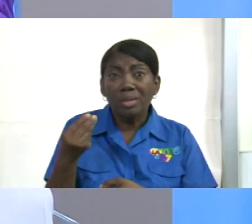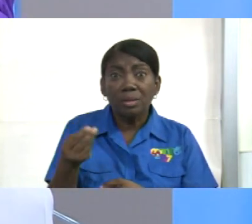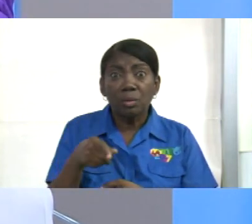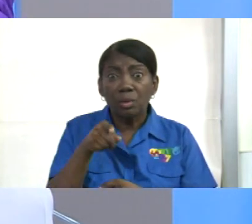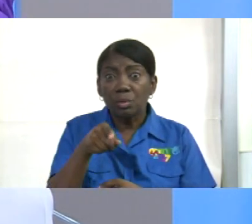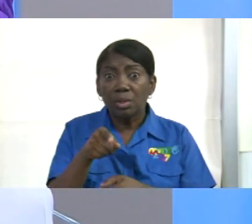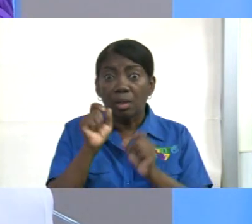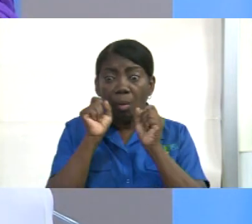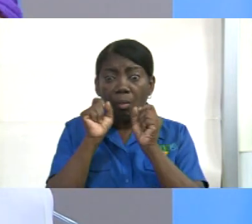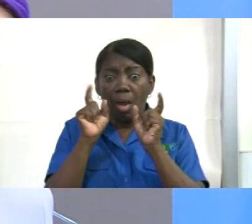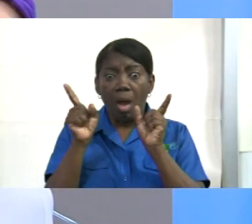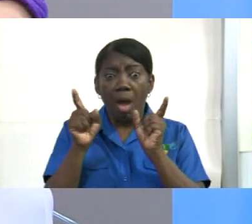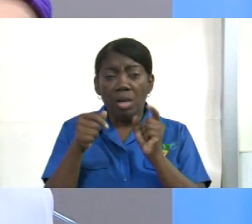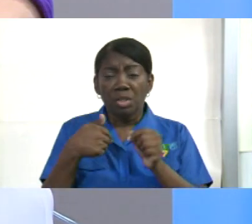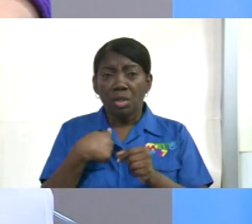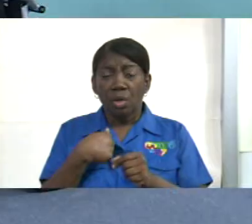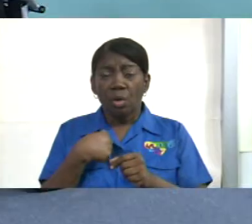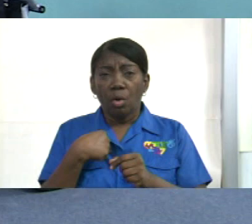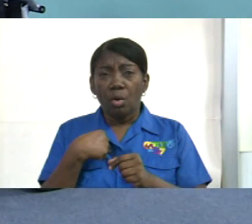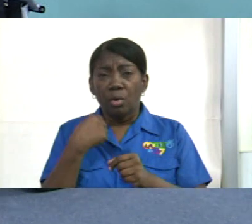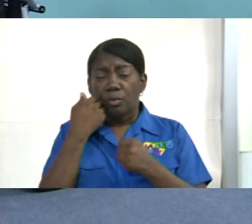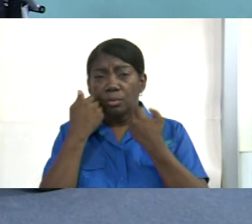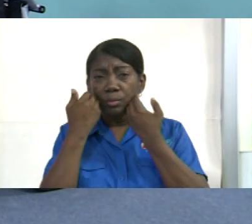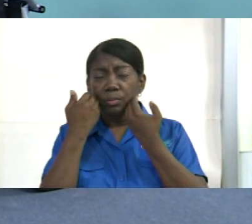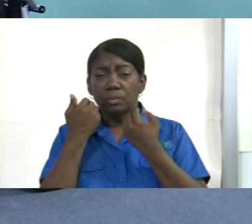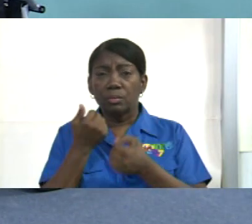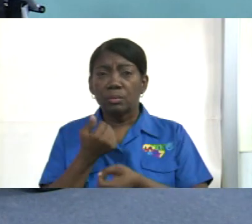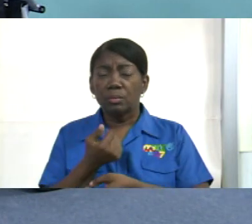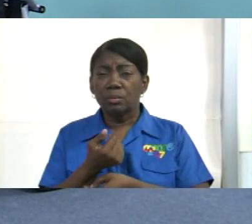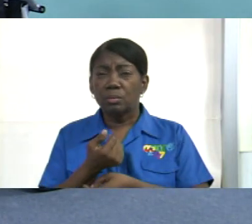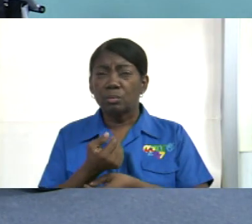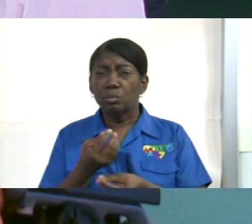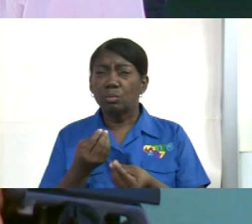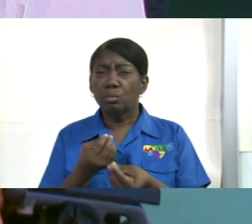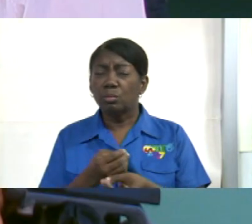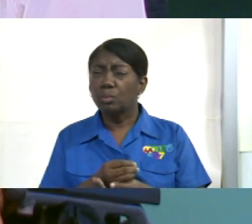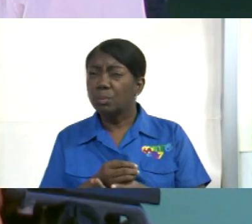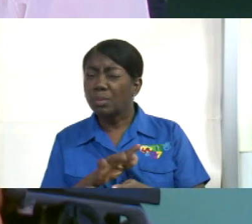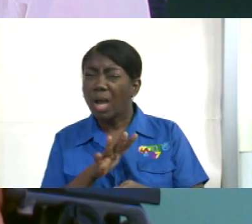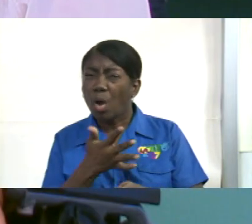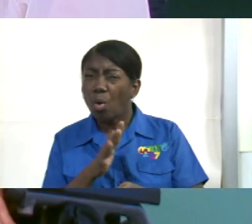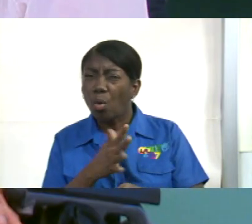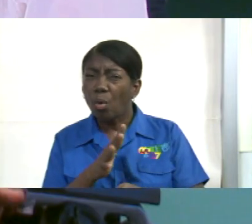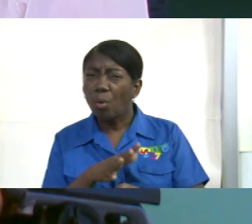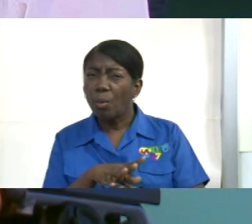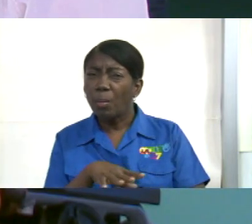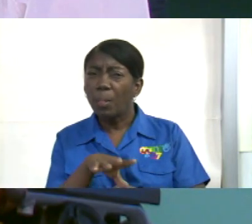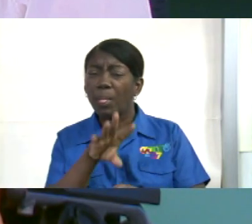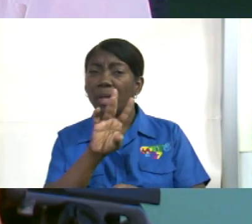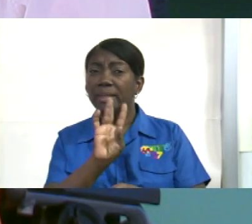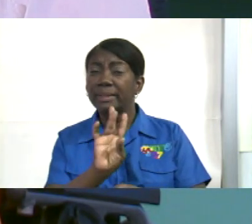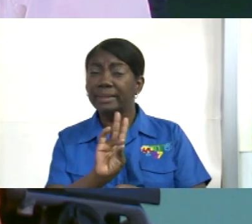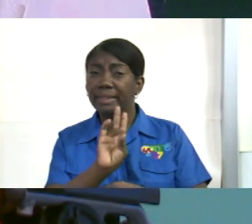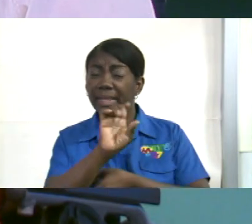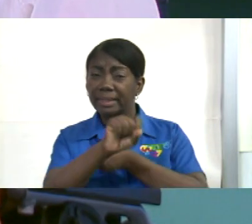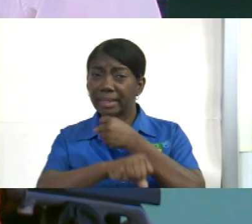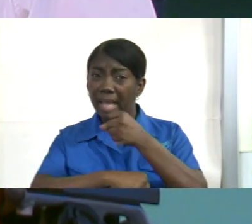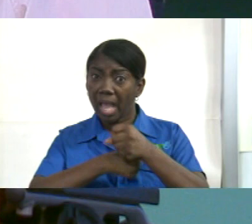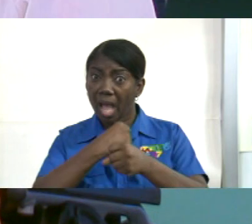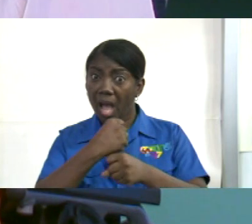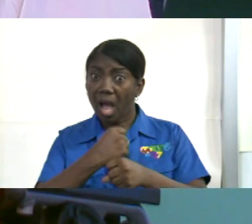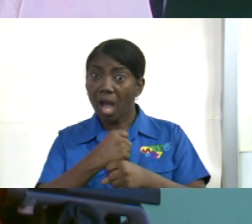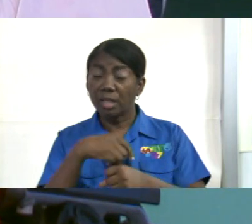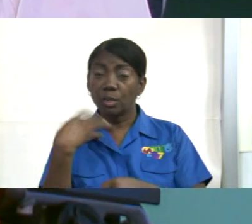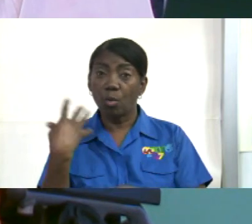cuenta que tenía esta enfermedad? Ya desde hace como siete años. ¿Siete años?